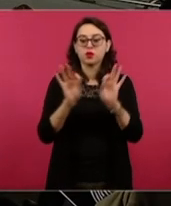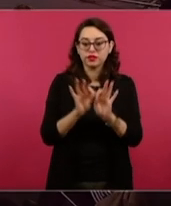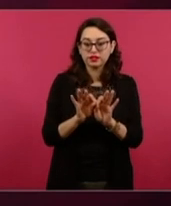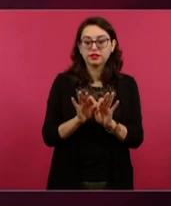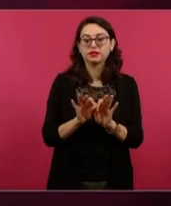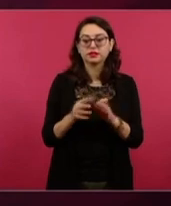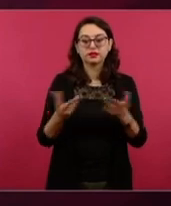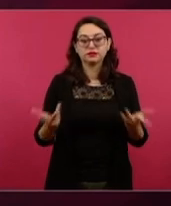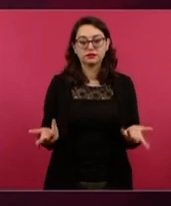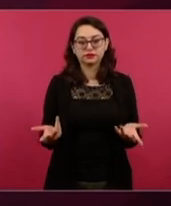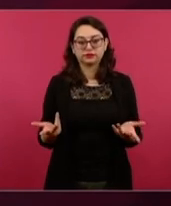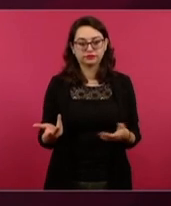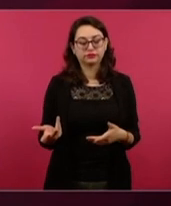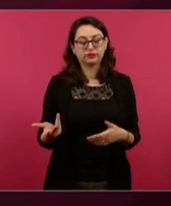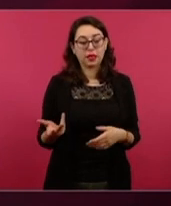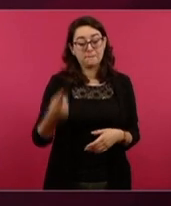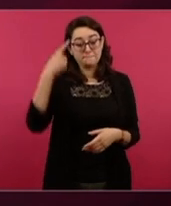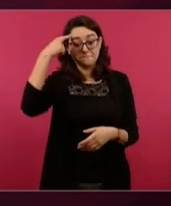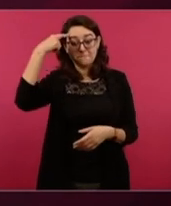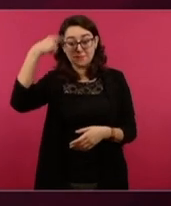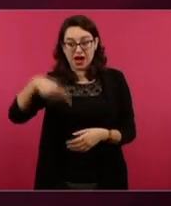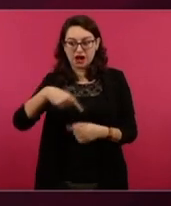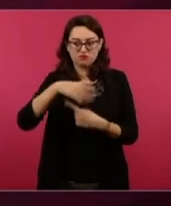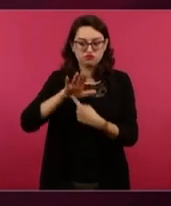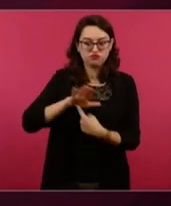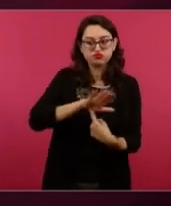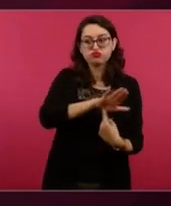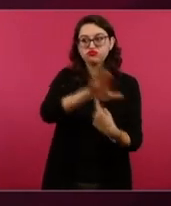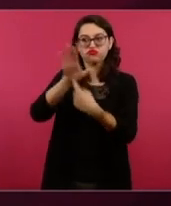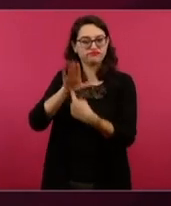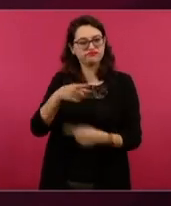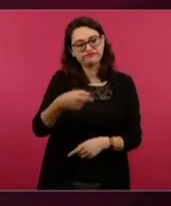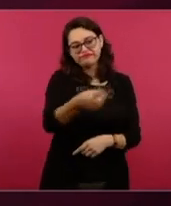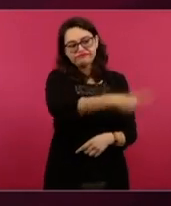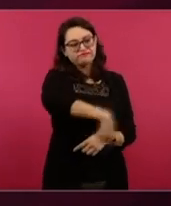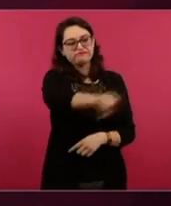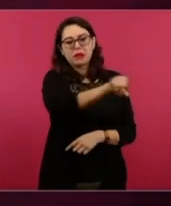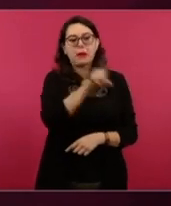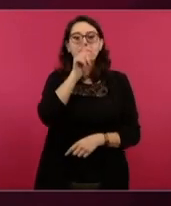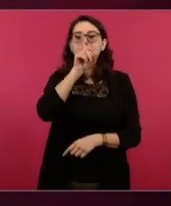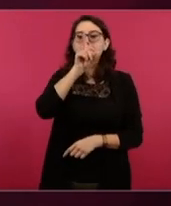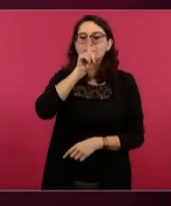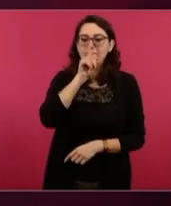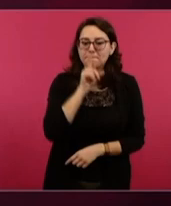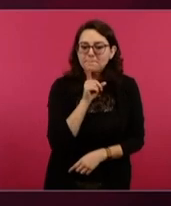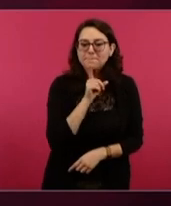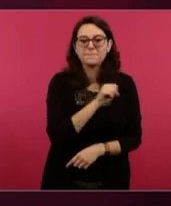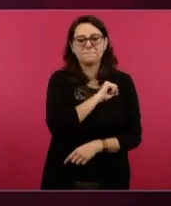lo mentiroso, lo cretino que son los conservadores.